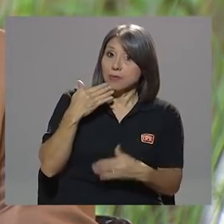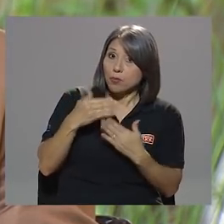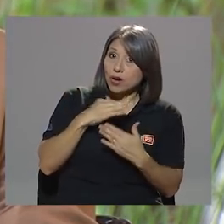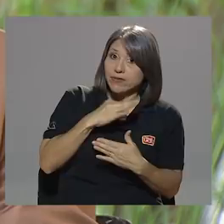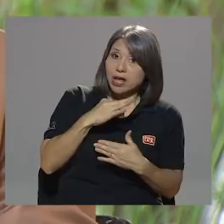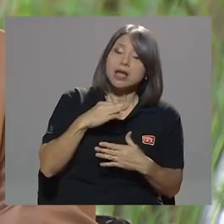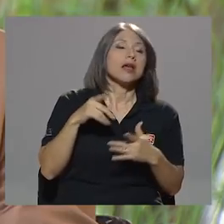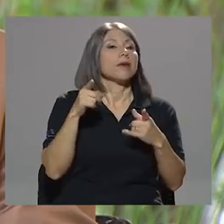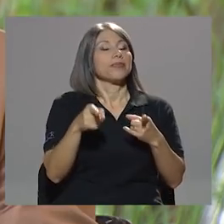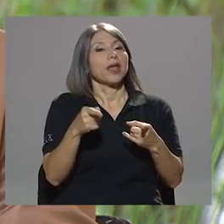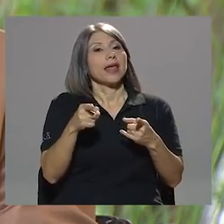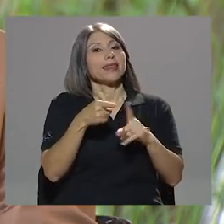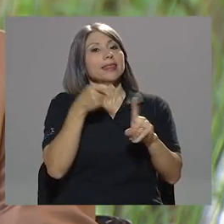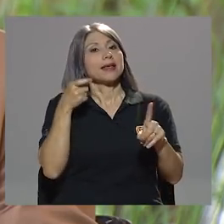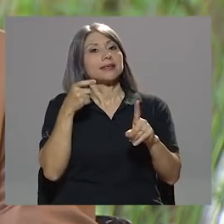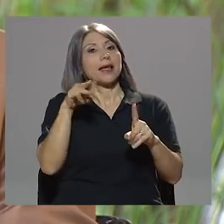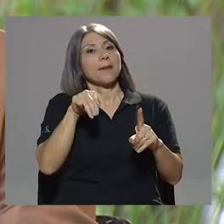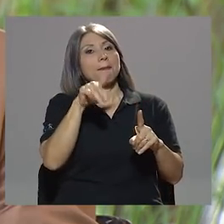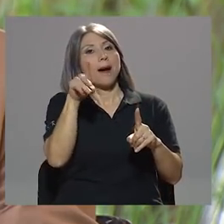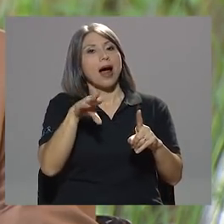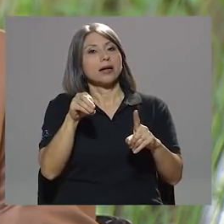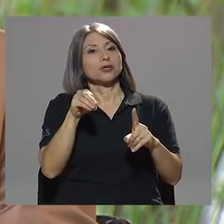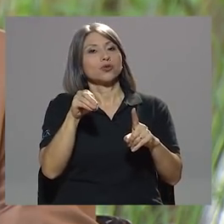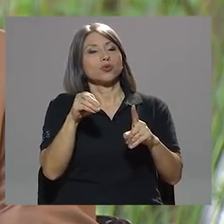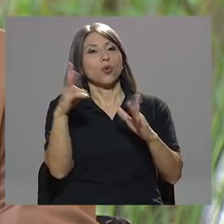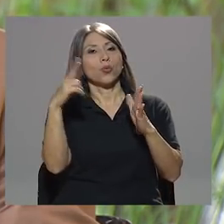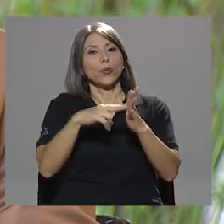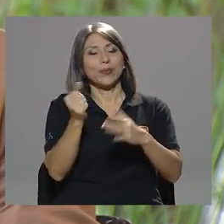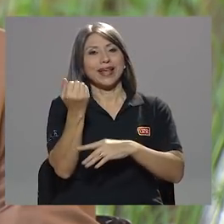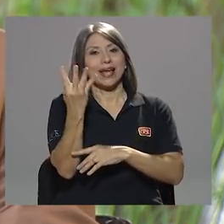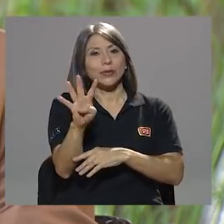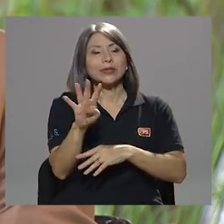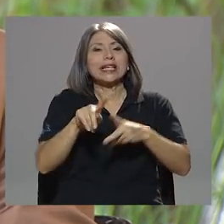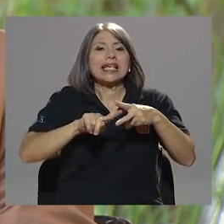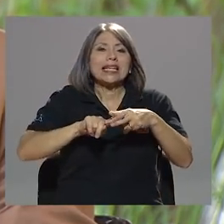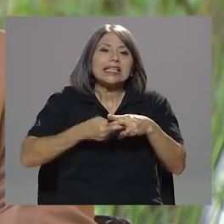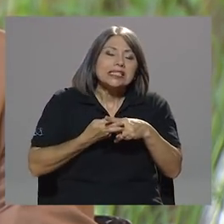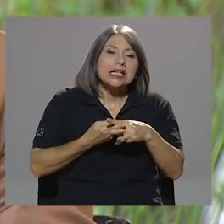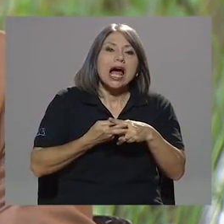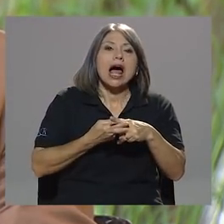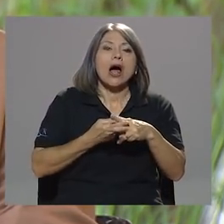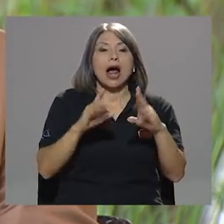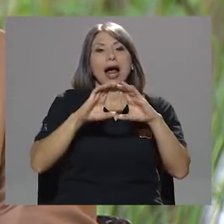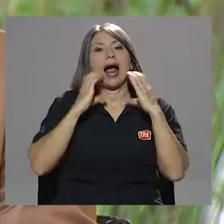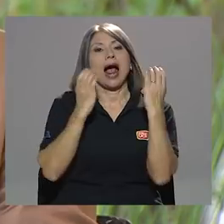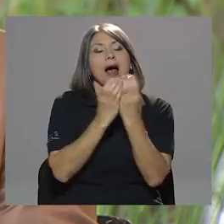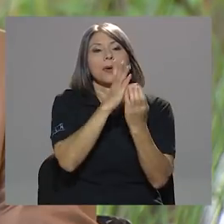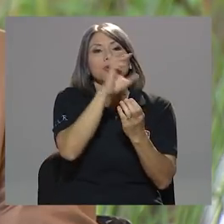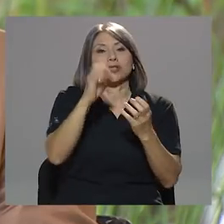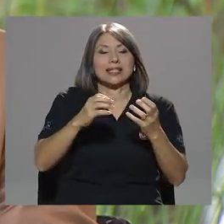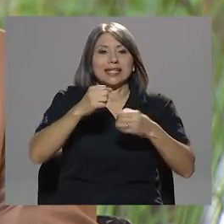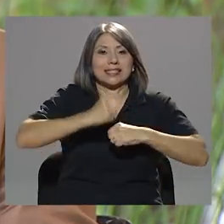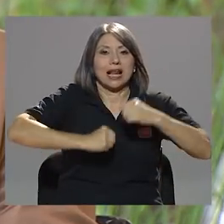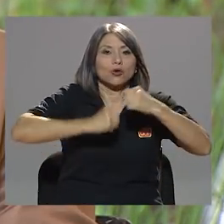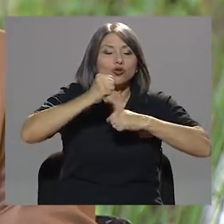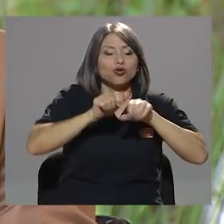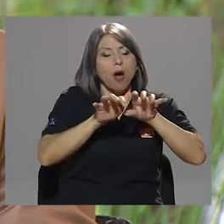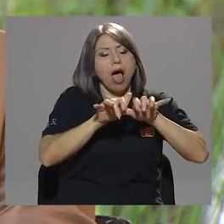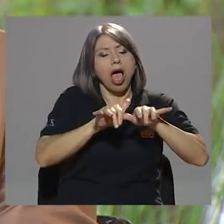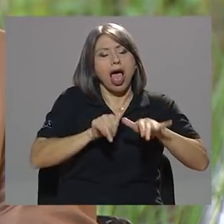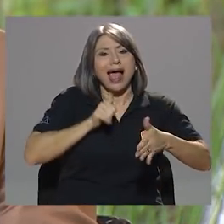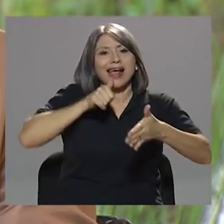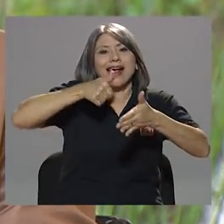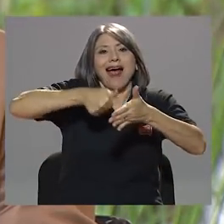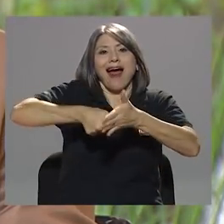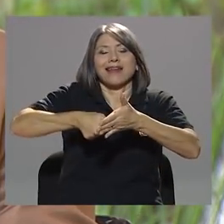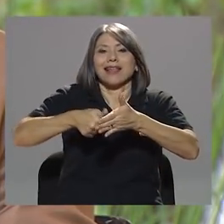iniciaron las cartas de parte de la Cámara Constitucional de la Construcción ante el MEIC,